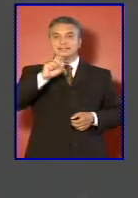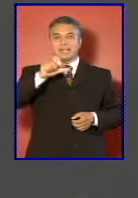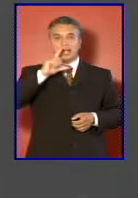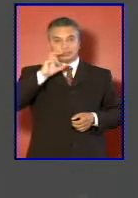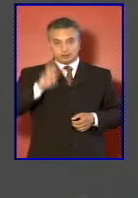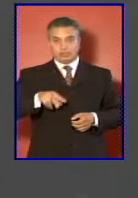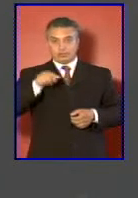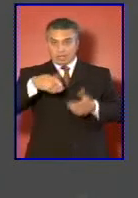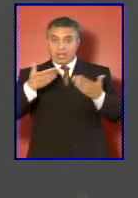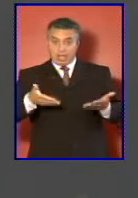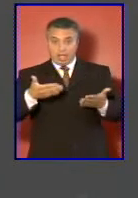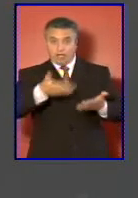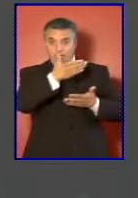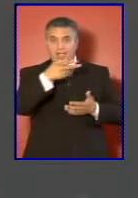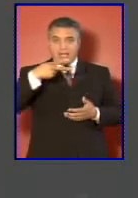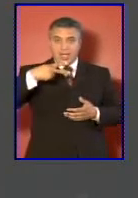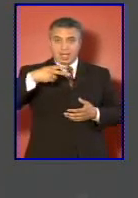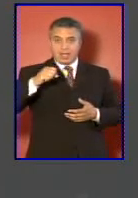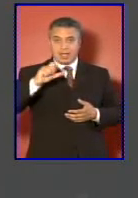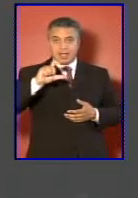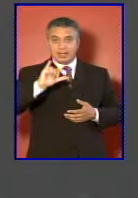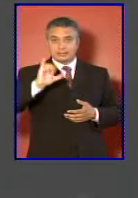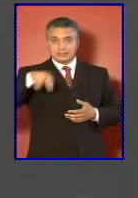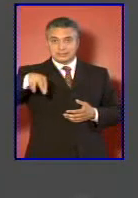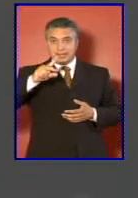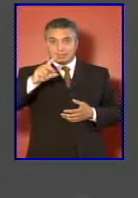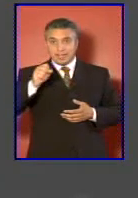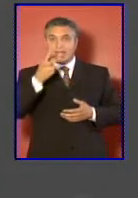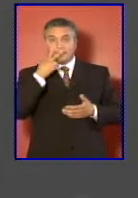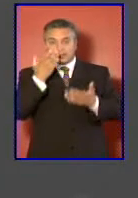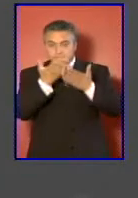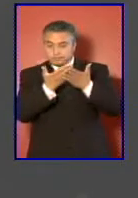Hacienda y esperamos materializarlo en el corto plazo.